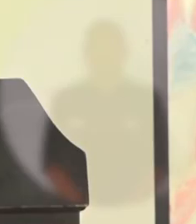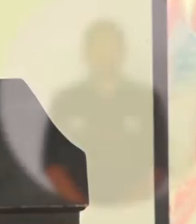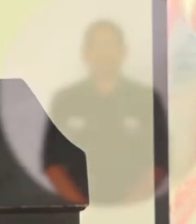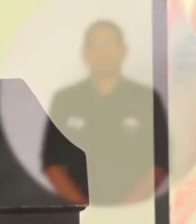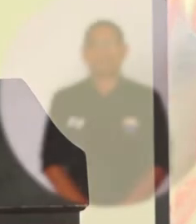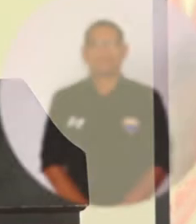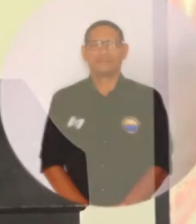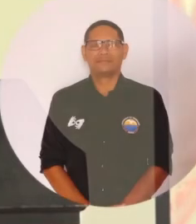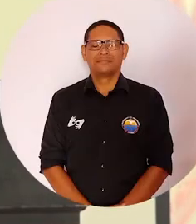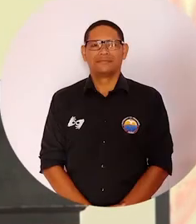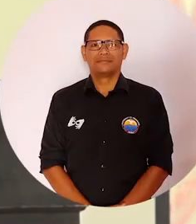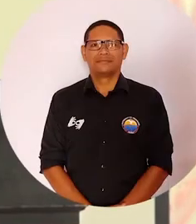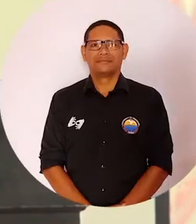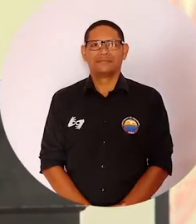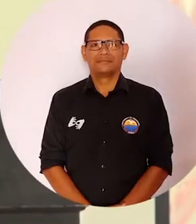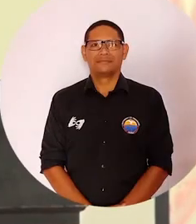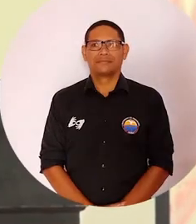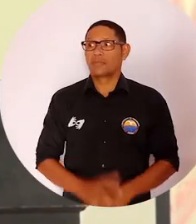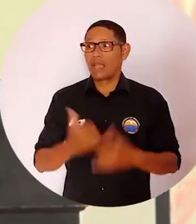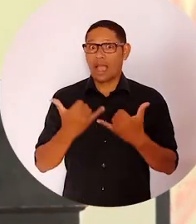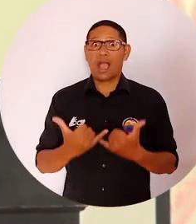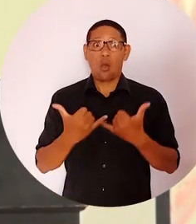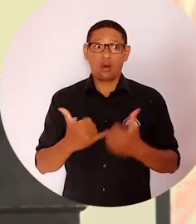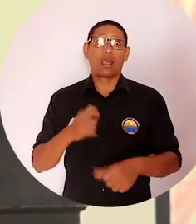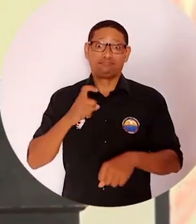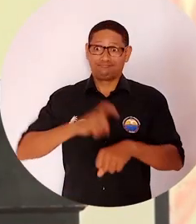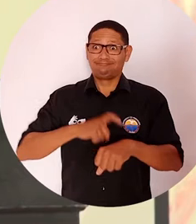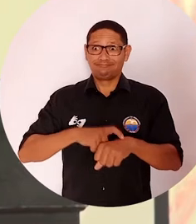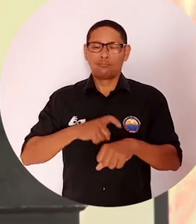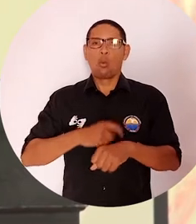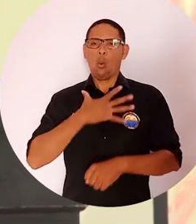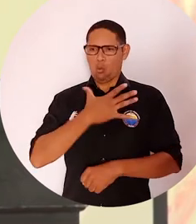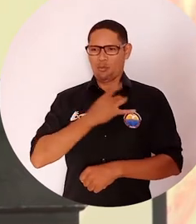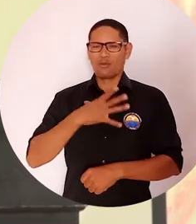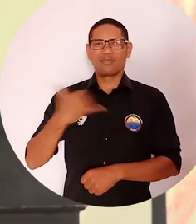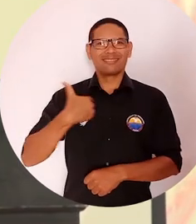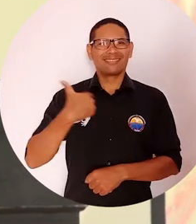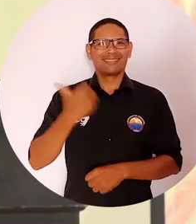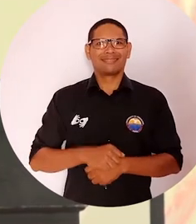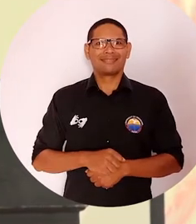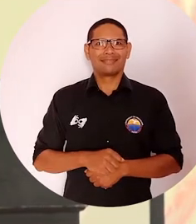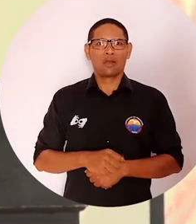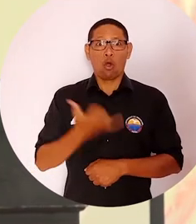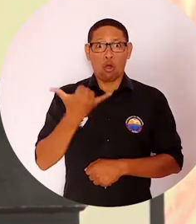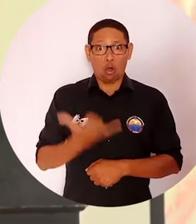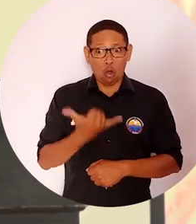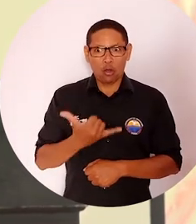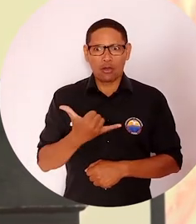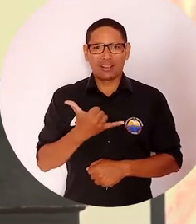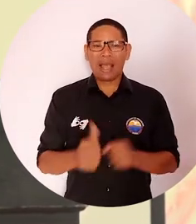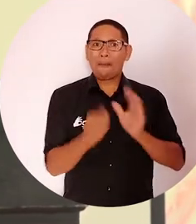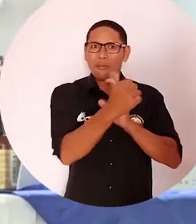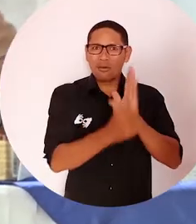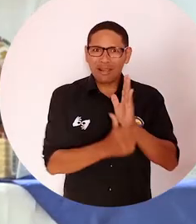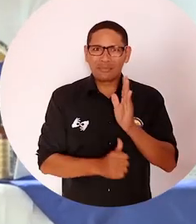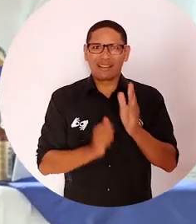Pero sobre todo es hora de darles oportunidades a los jóvenes. Hoy estamos ampliando el alcance del programa Talento Magdalena gracias al compromiso de la